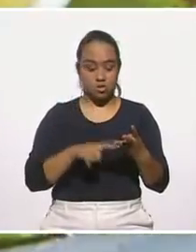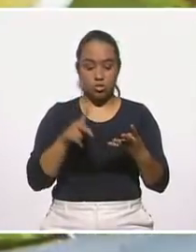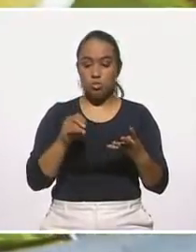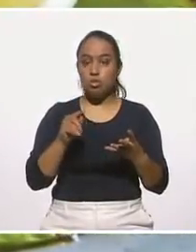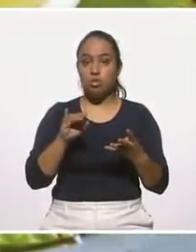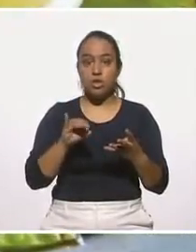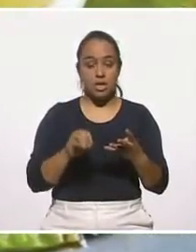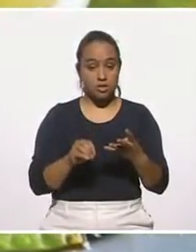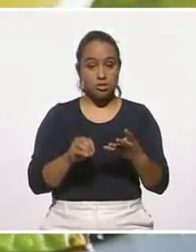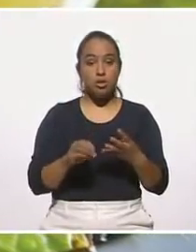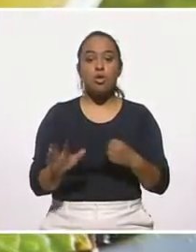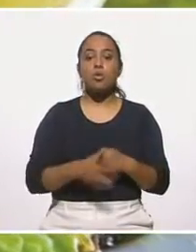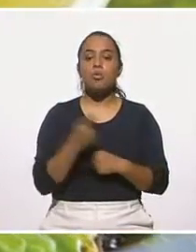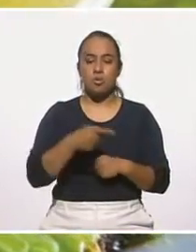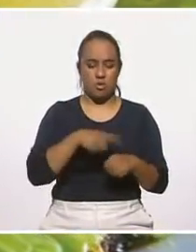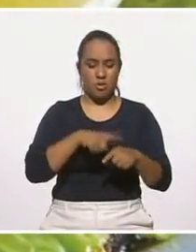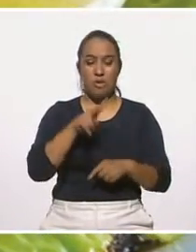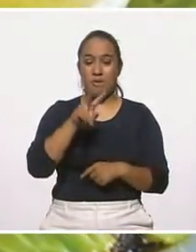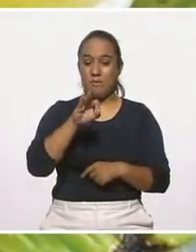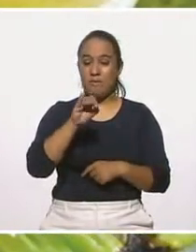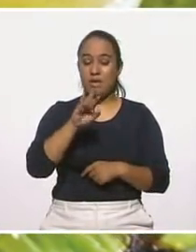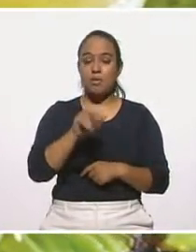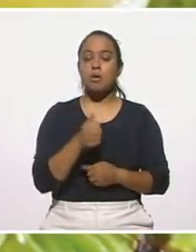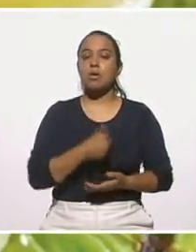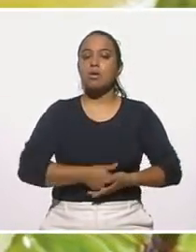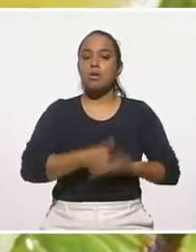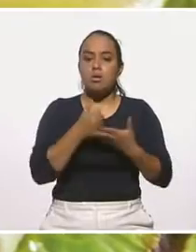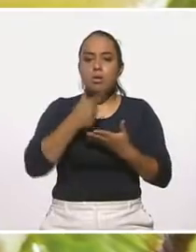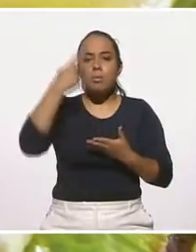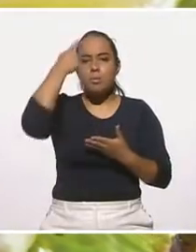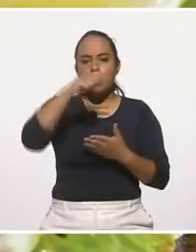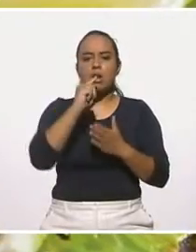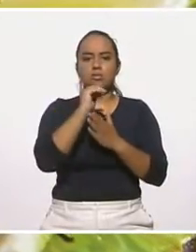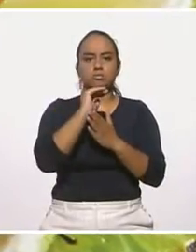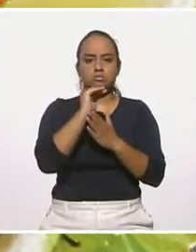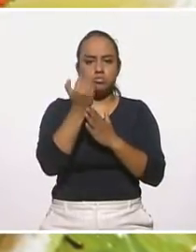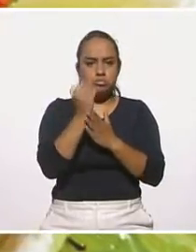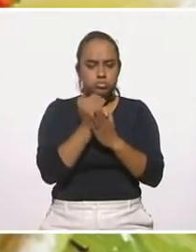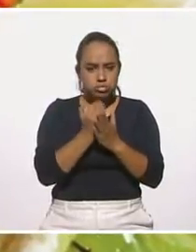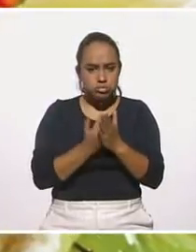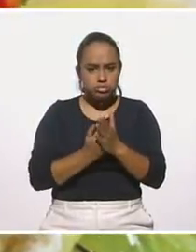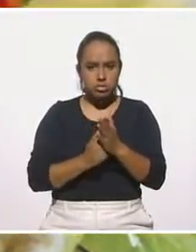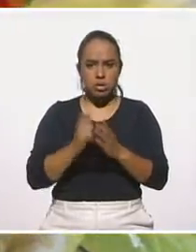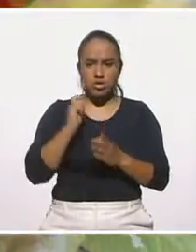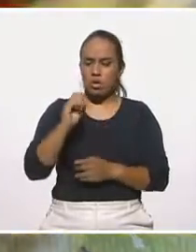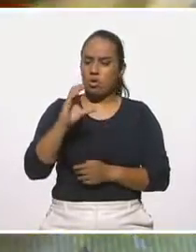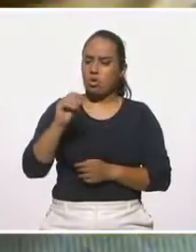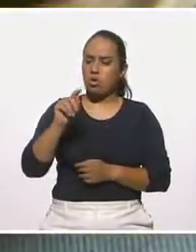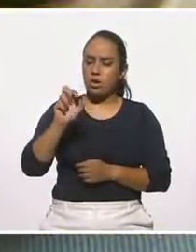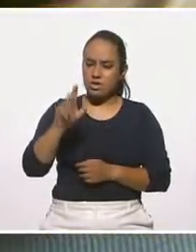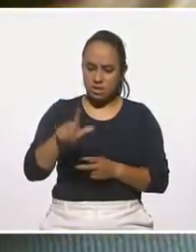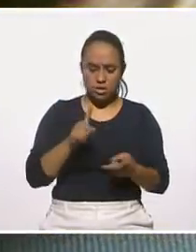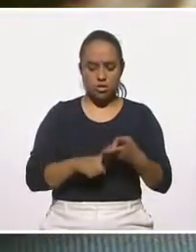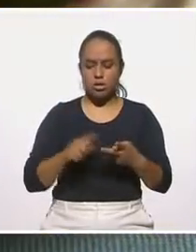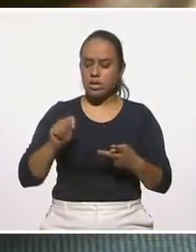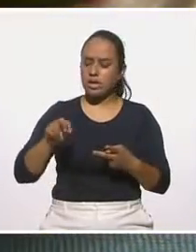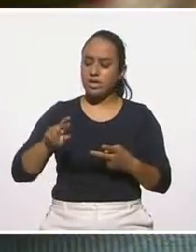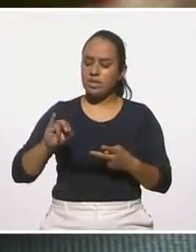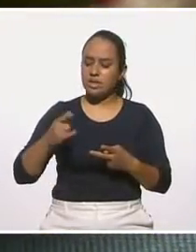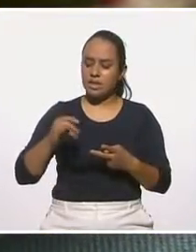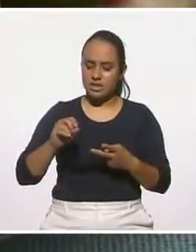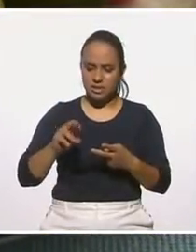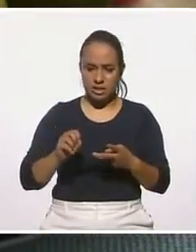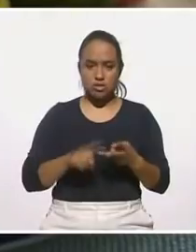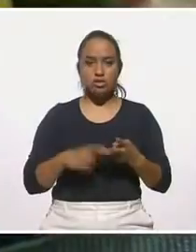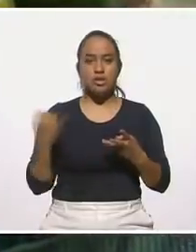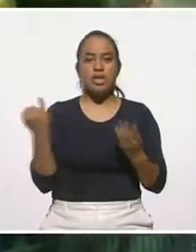Debido a su cantidad de fibra, puede coayuvar en la disminución de las concentraciones de colesterol, triglicéridos y